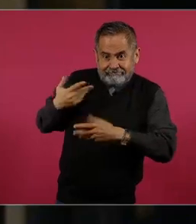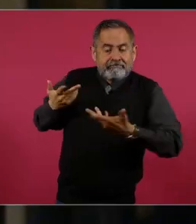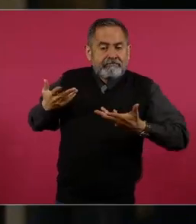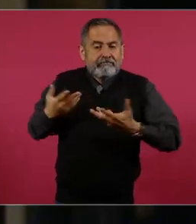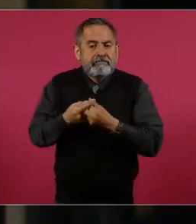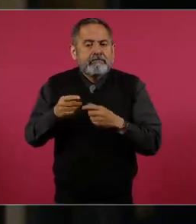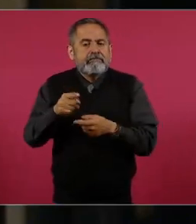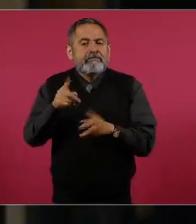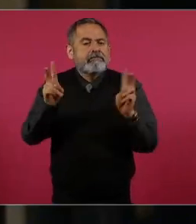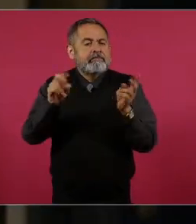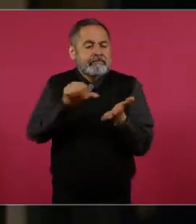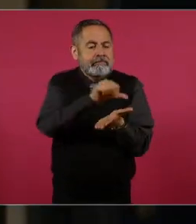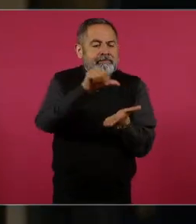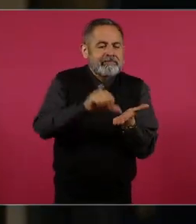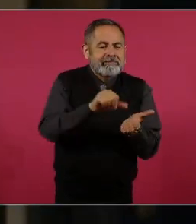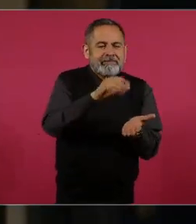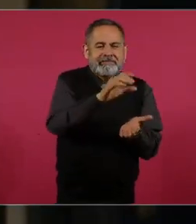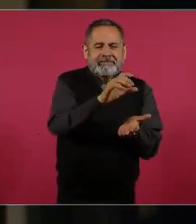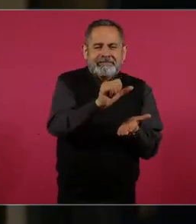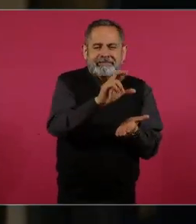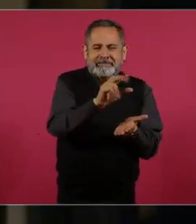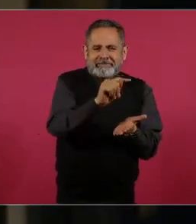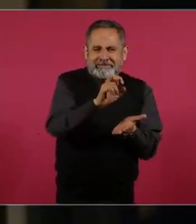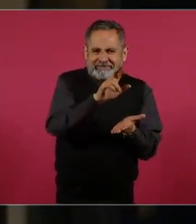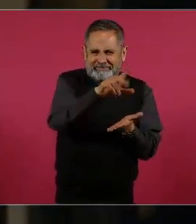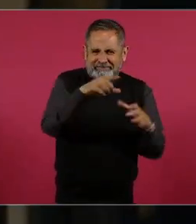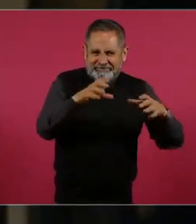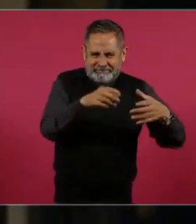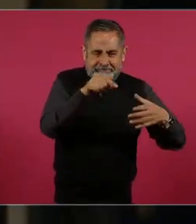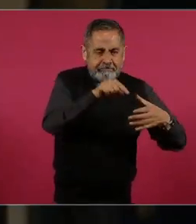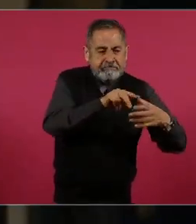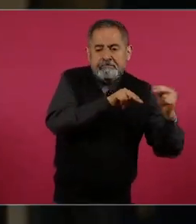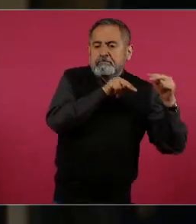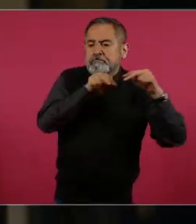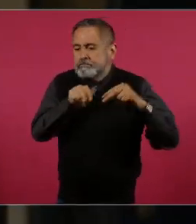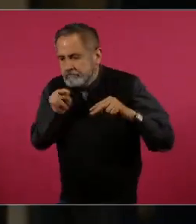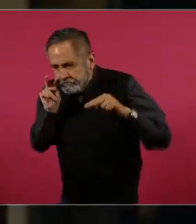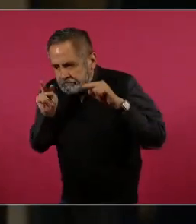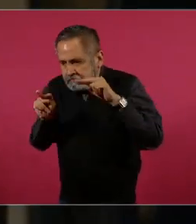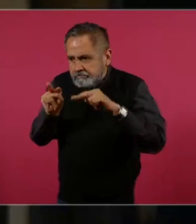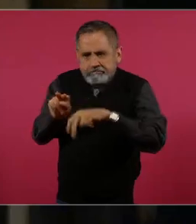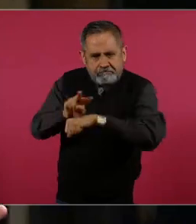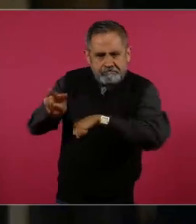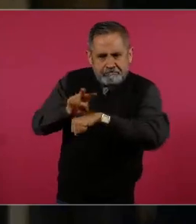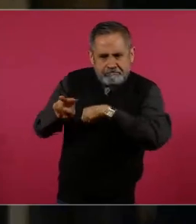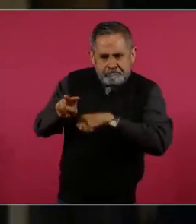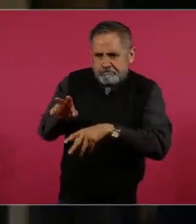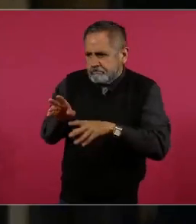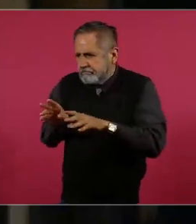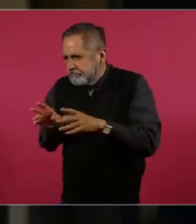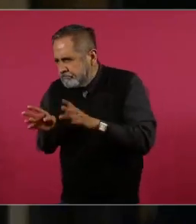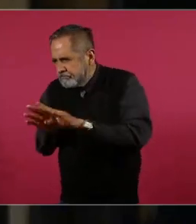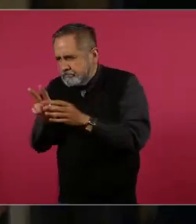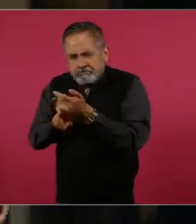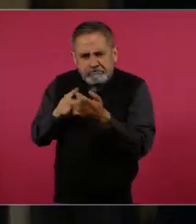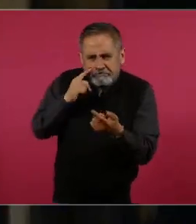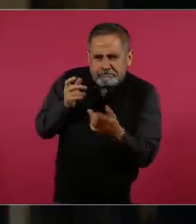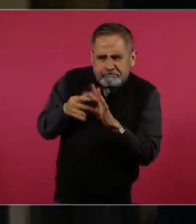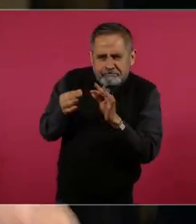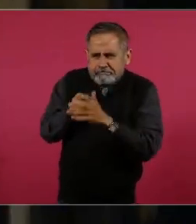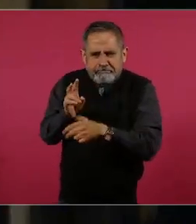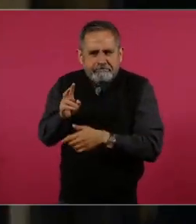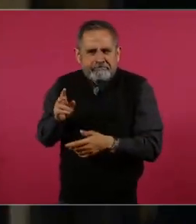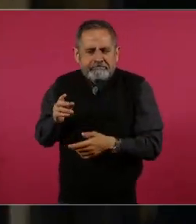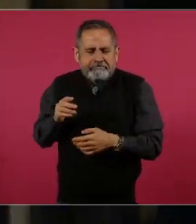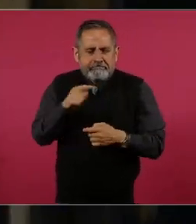el centro Carter, que fue uno de los únicos observadores que estuvo en el país durante las elecciones y previamente,